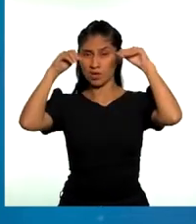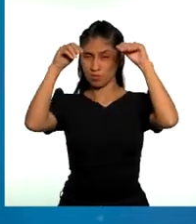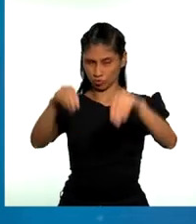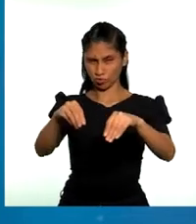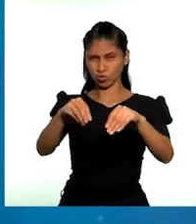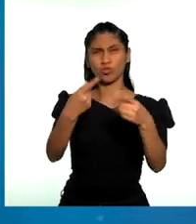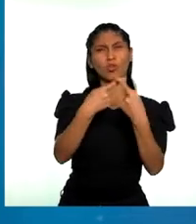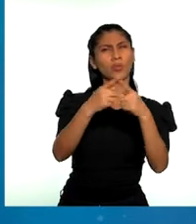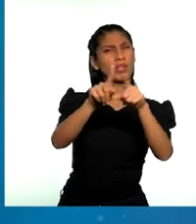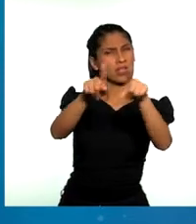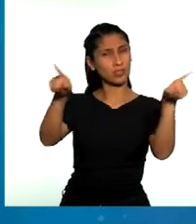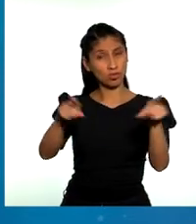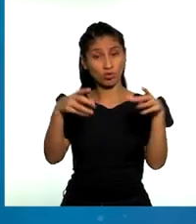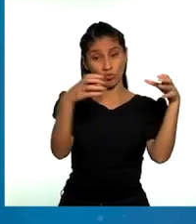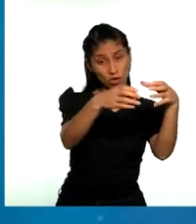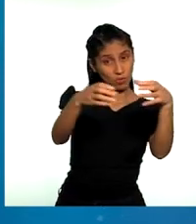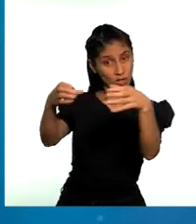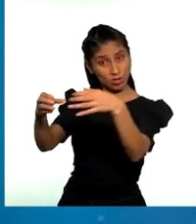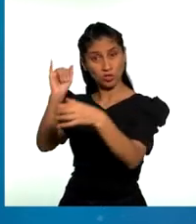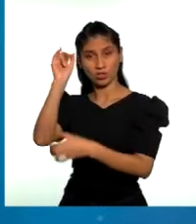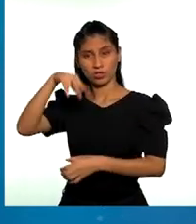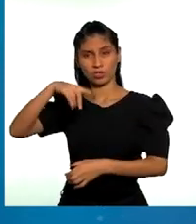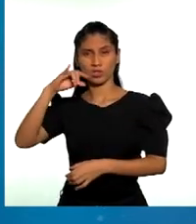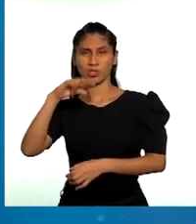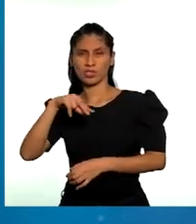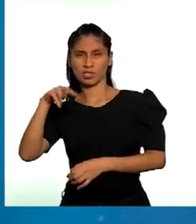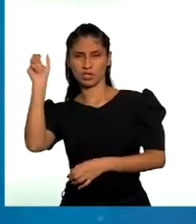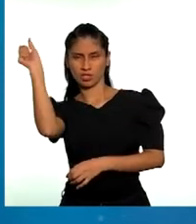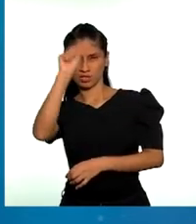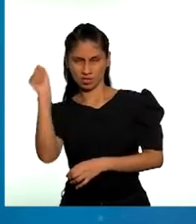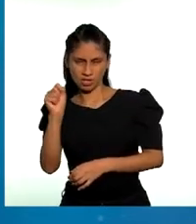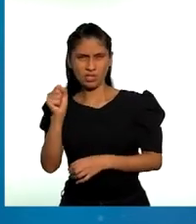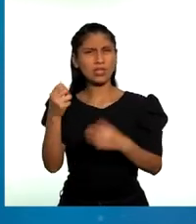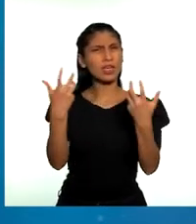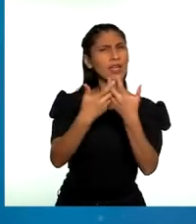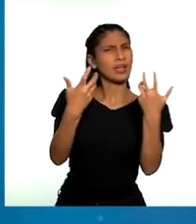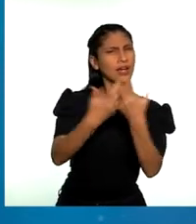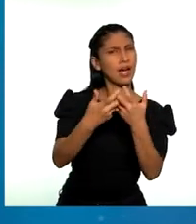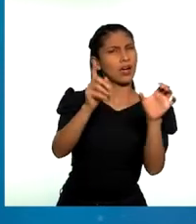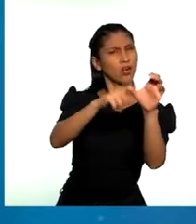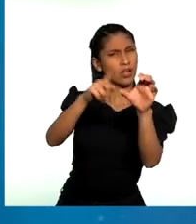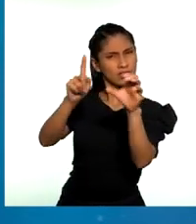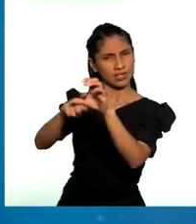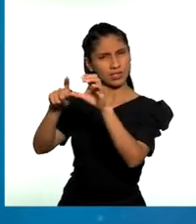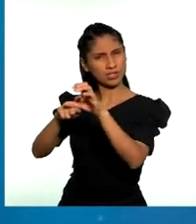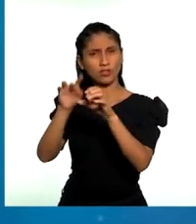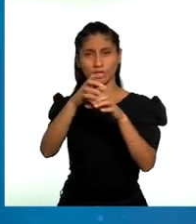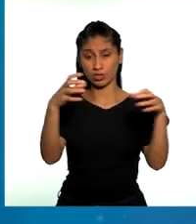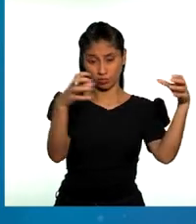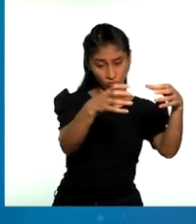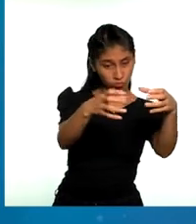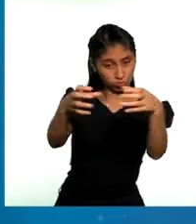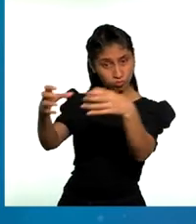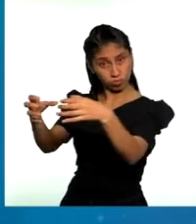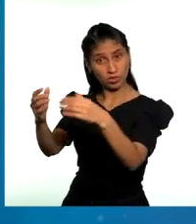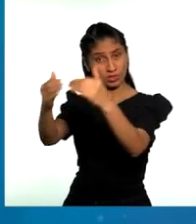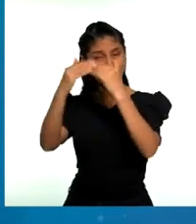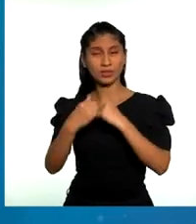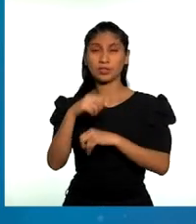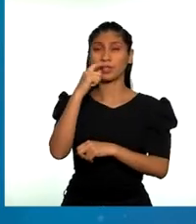indígenas, que sugiere la integración de aquellas poblaciones dentro de sus estados. En 1989,